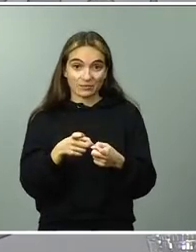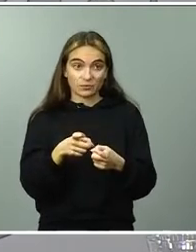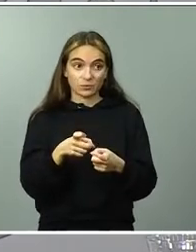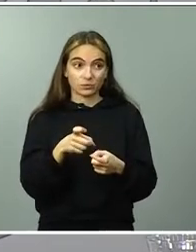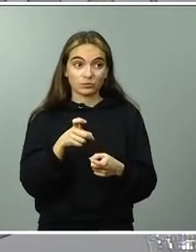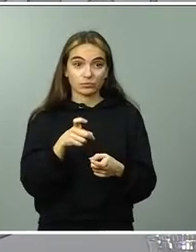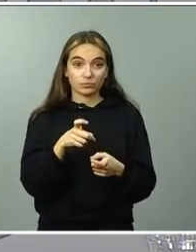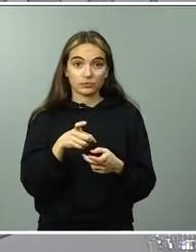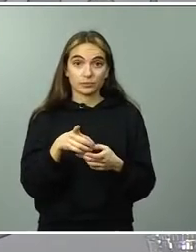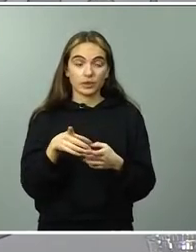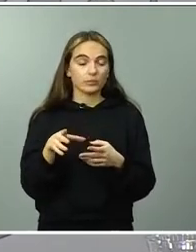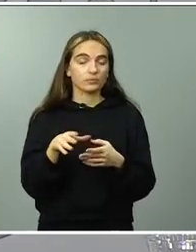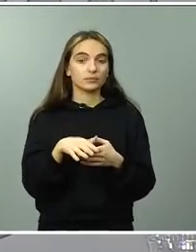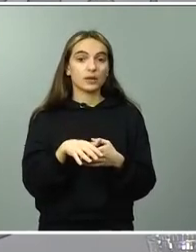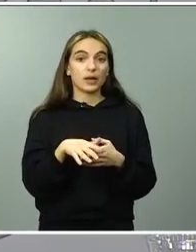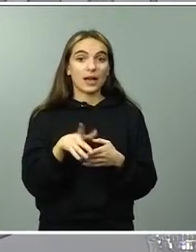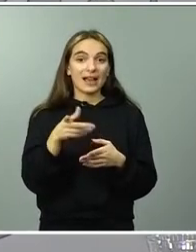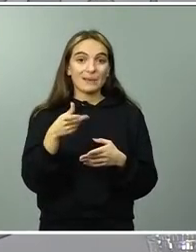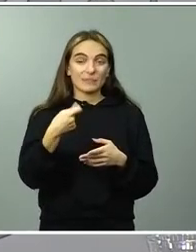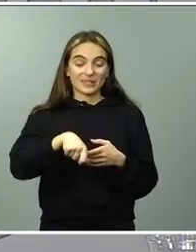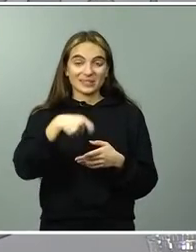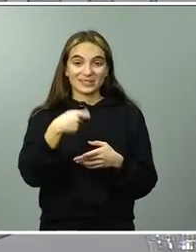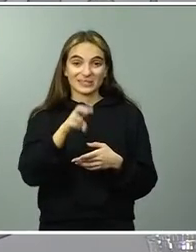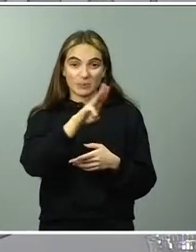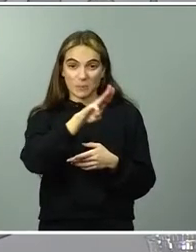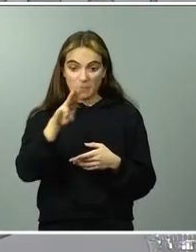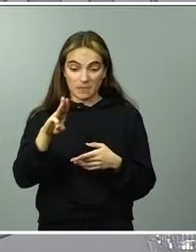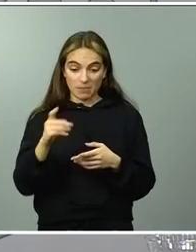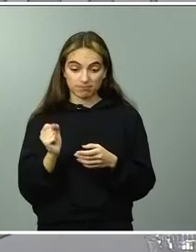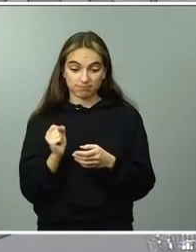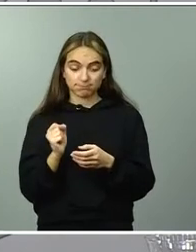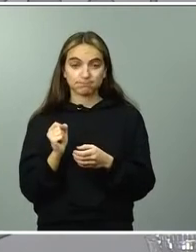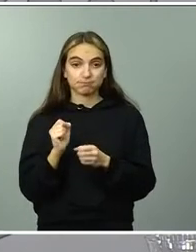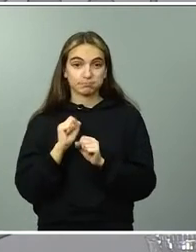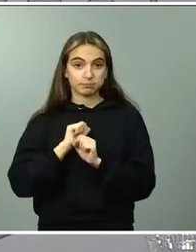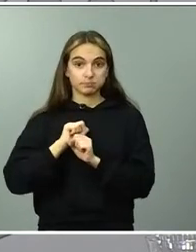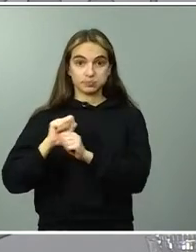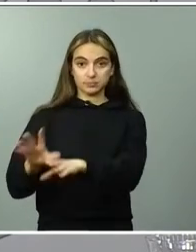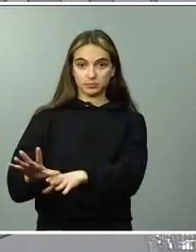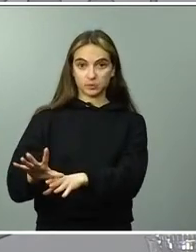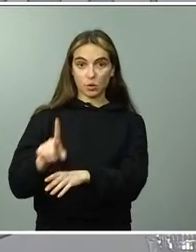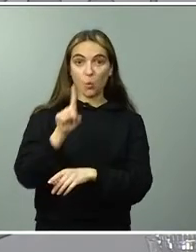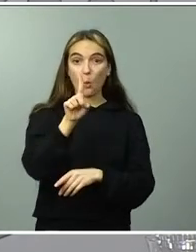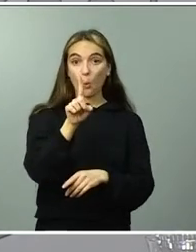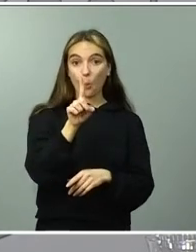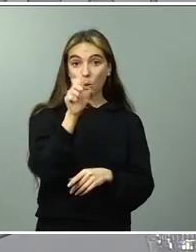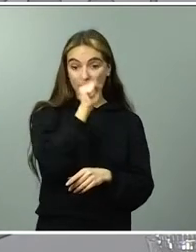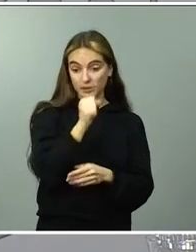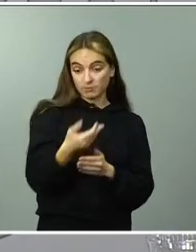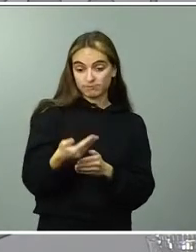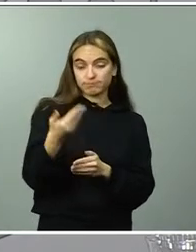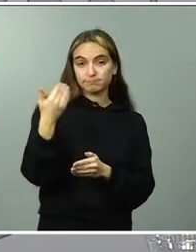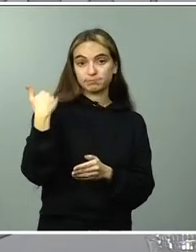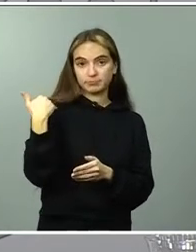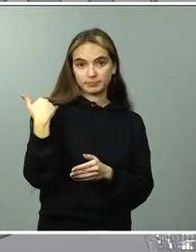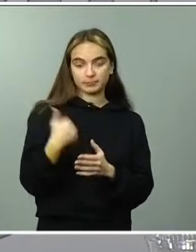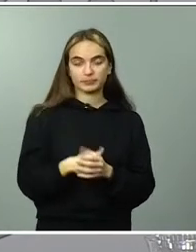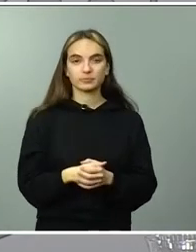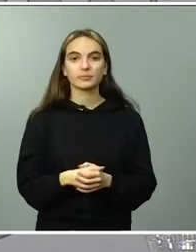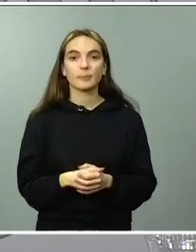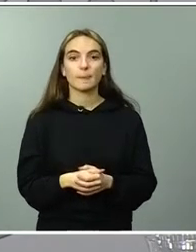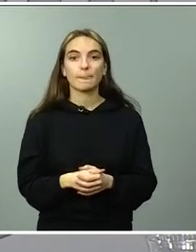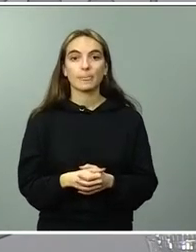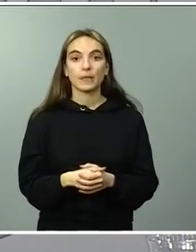que coincide también, aunque de esto no se hace balance, quizás porque ha sido bastante excepcionante el balance con la llegada del nuevo